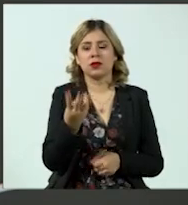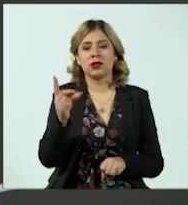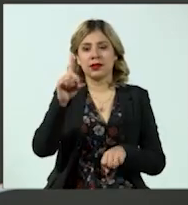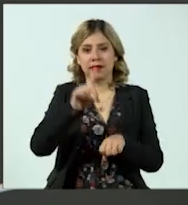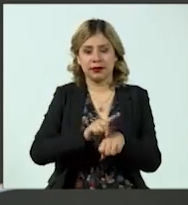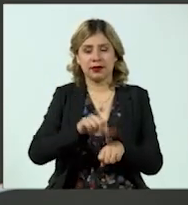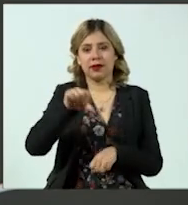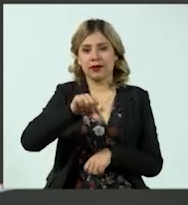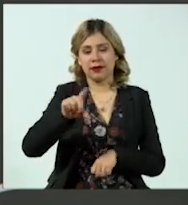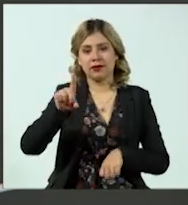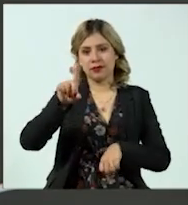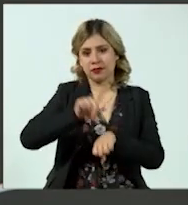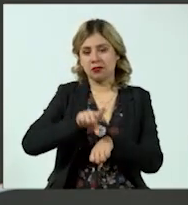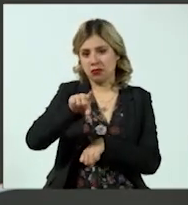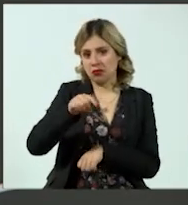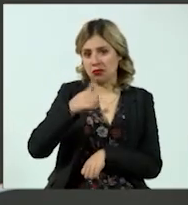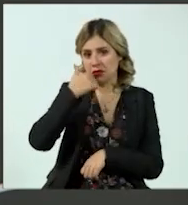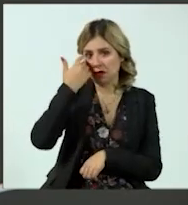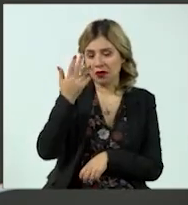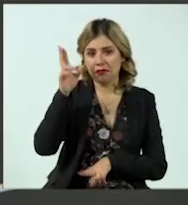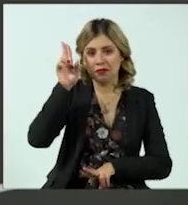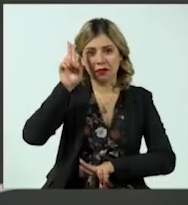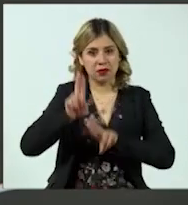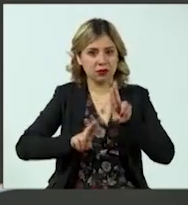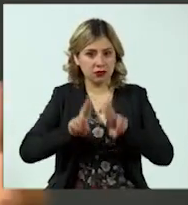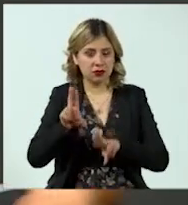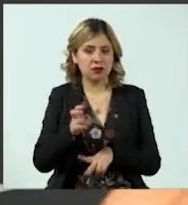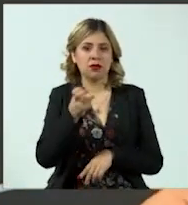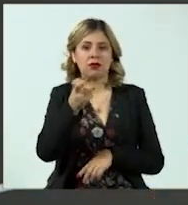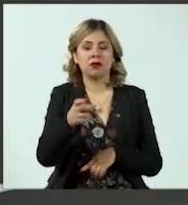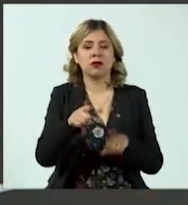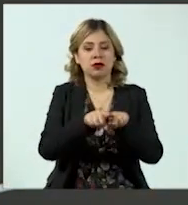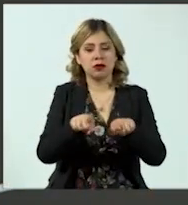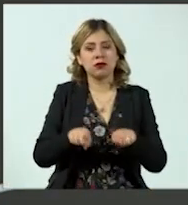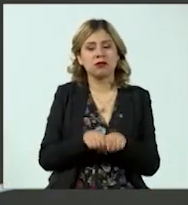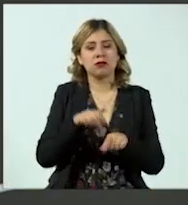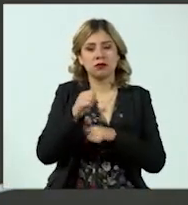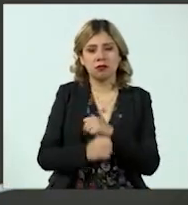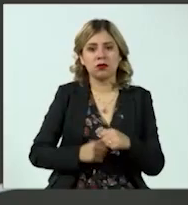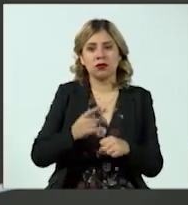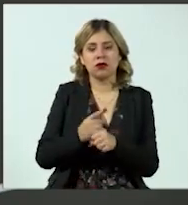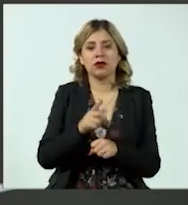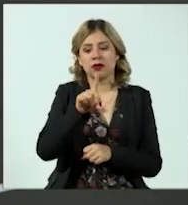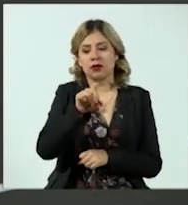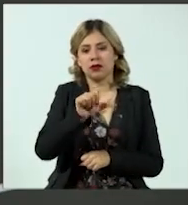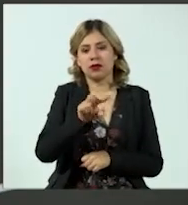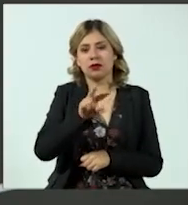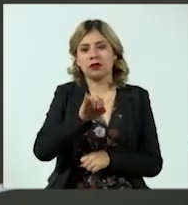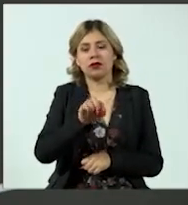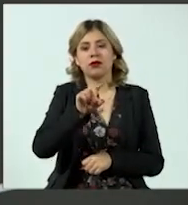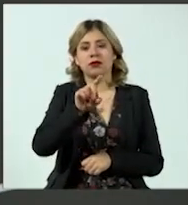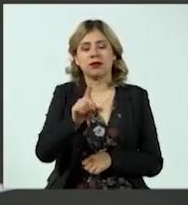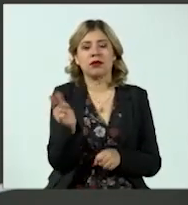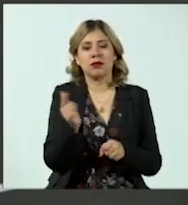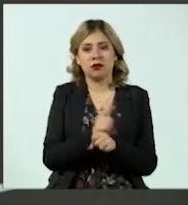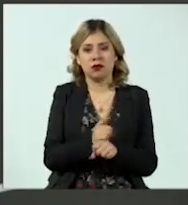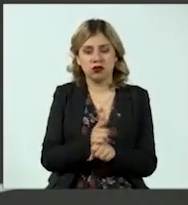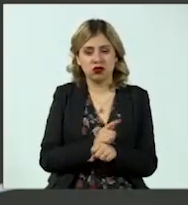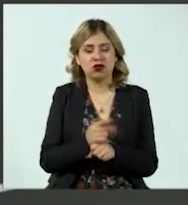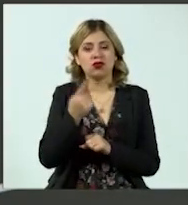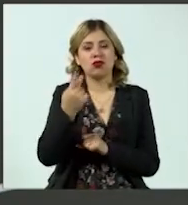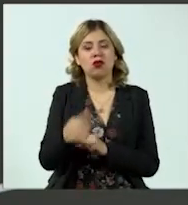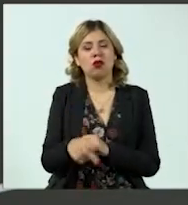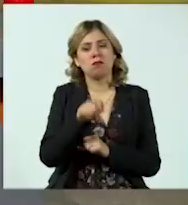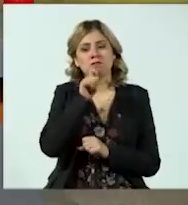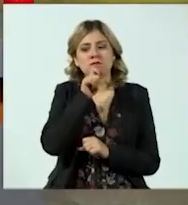partir de hoy para quien guste participar y de esta manera tener la opción, David, de estudiar una licenciatura, una maestría, posgrado,